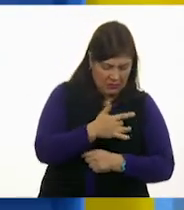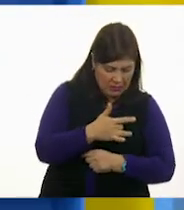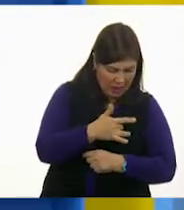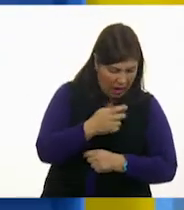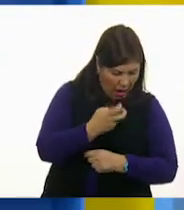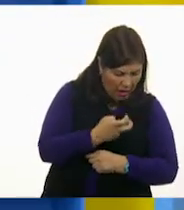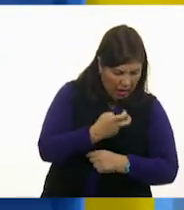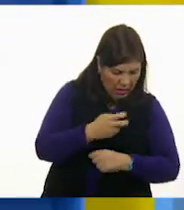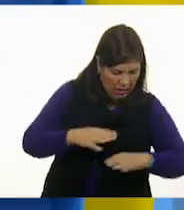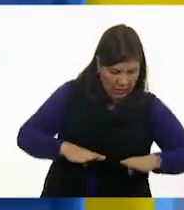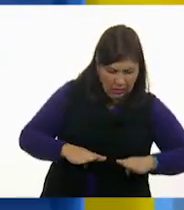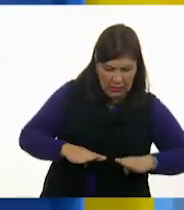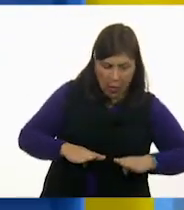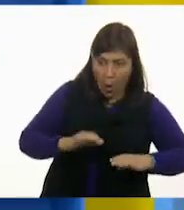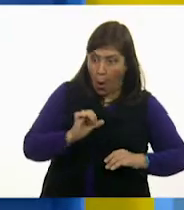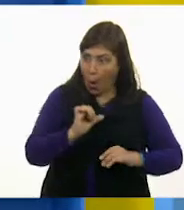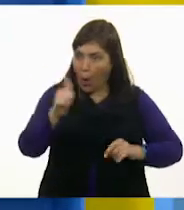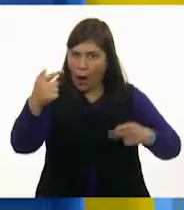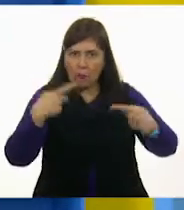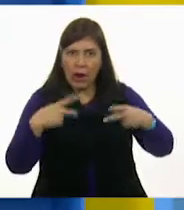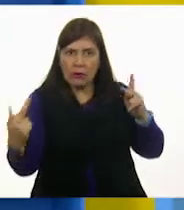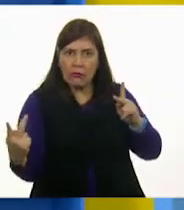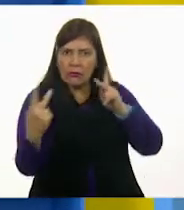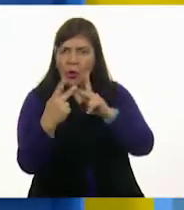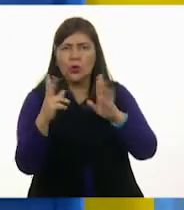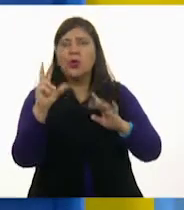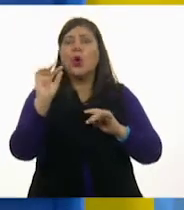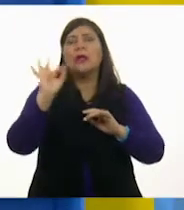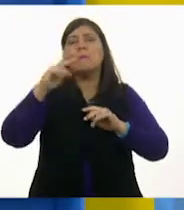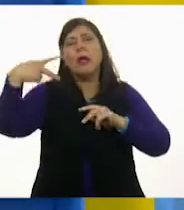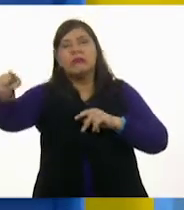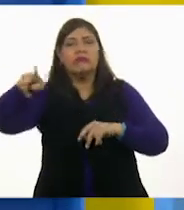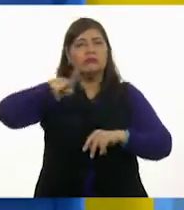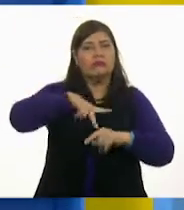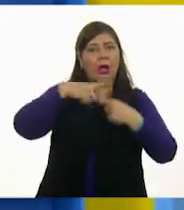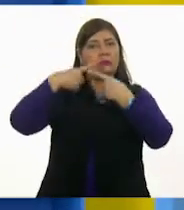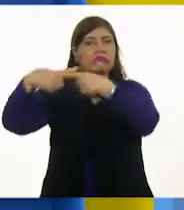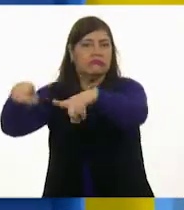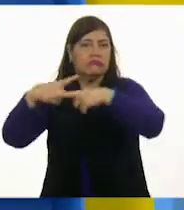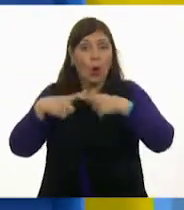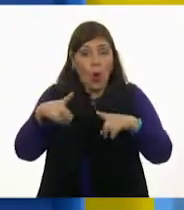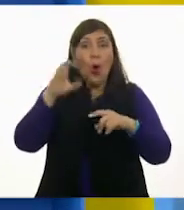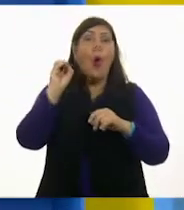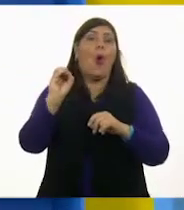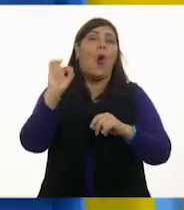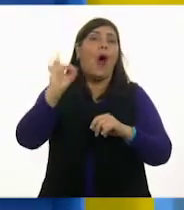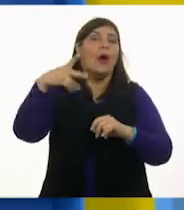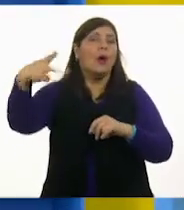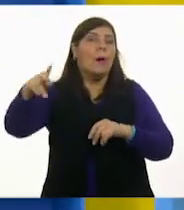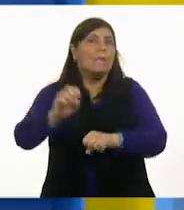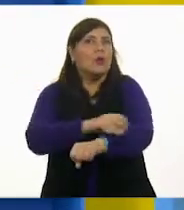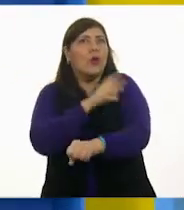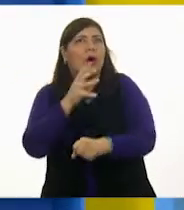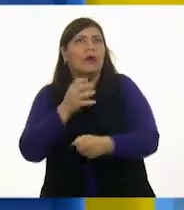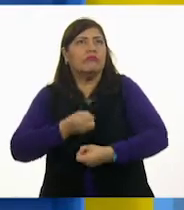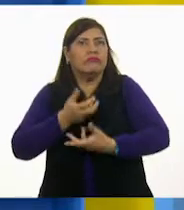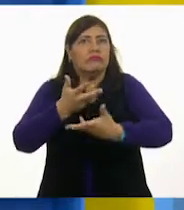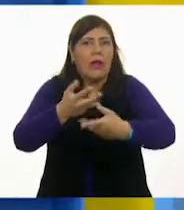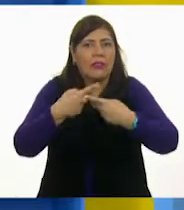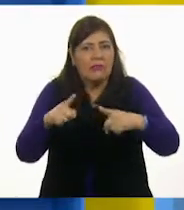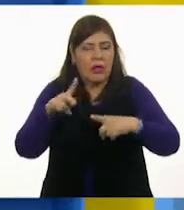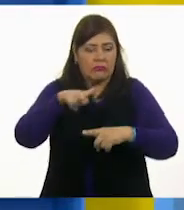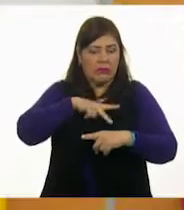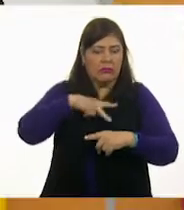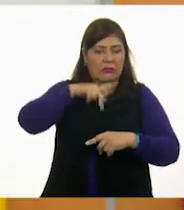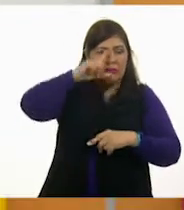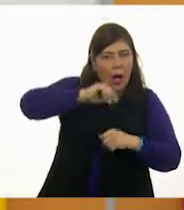le va a pasar lo mismo porque probablemente sienta cosas muy diferentes o le afecten de forma diferente a como me